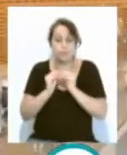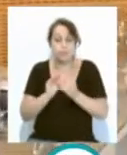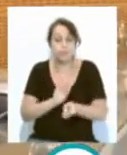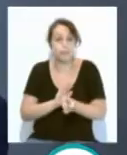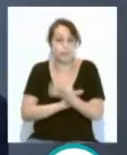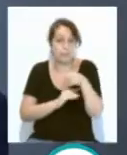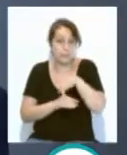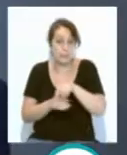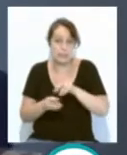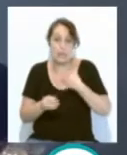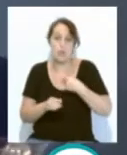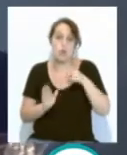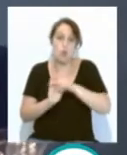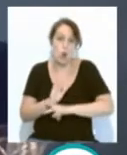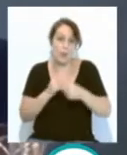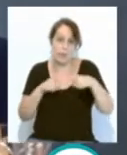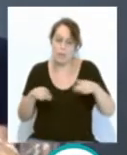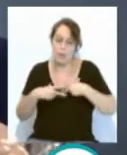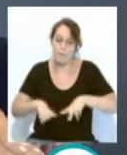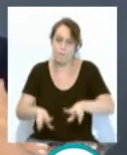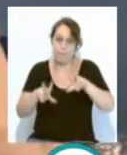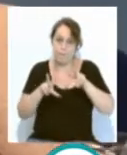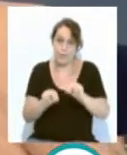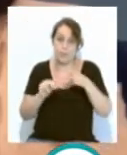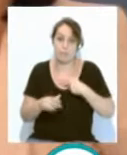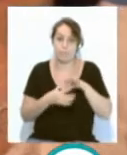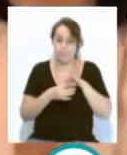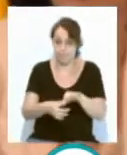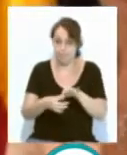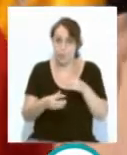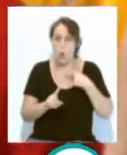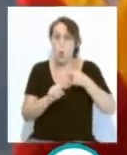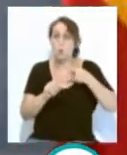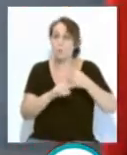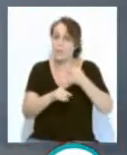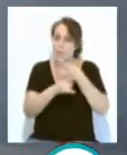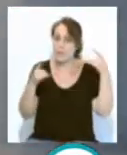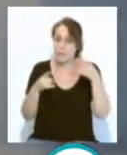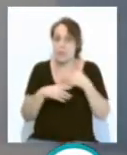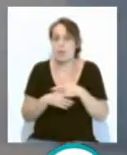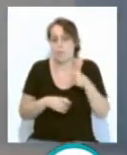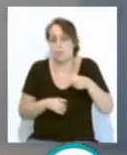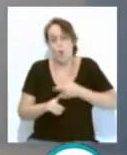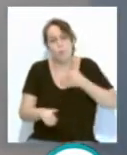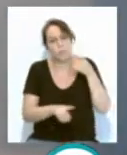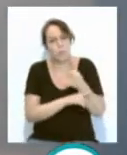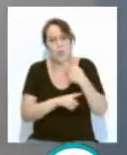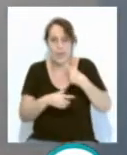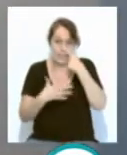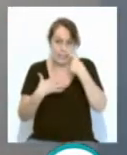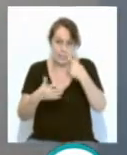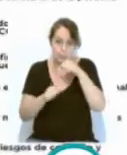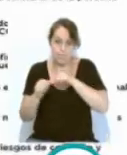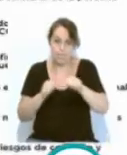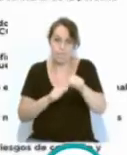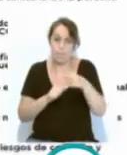diferencias de norma entre comunidades, al menos con respecto al uso de la mascarilla que pasa a ser obligatoria a partir de seis